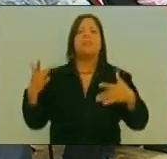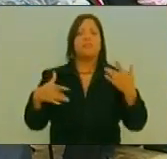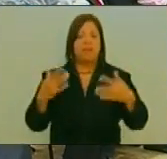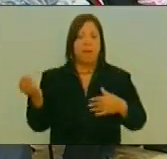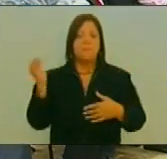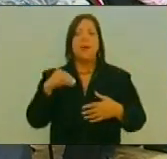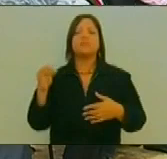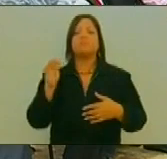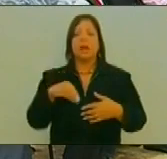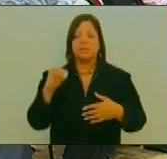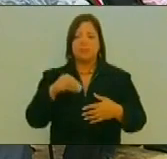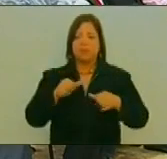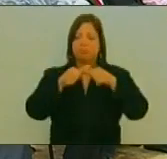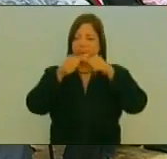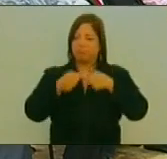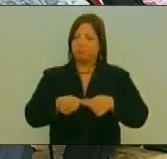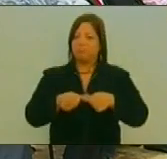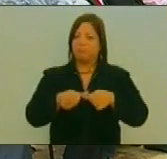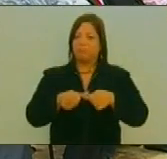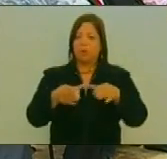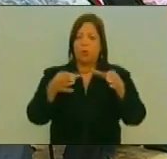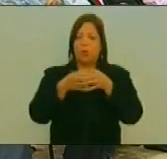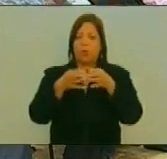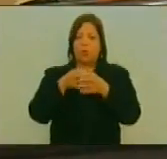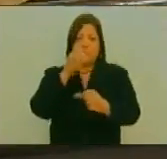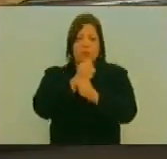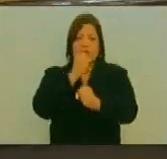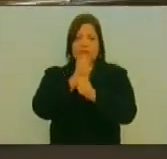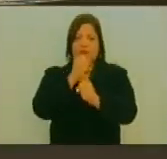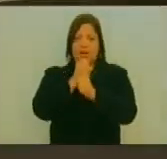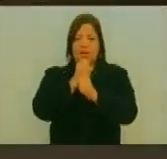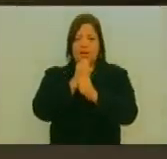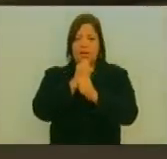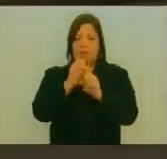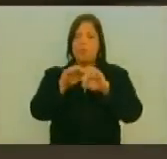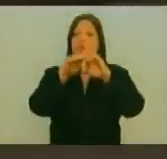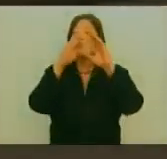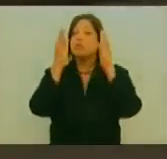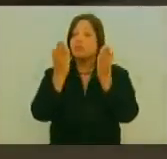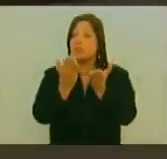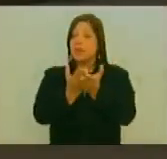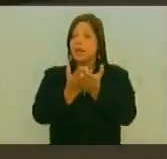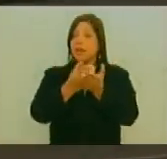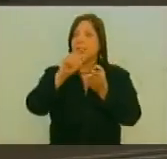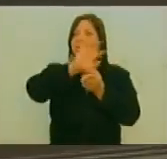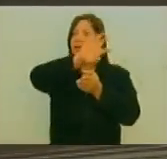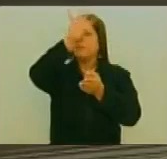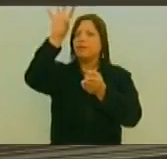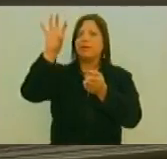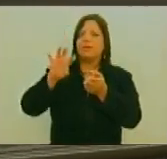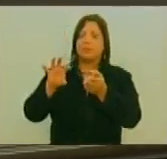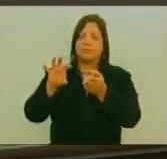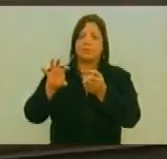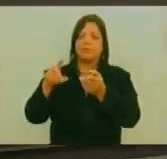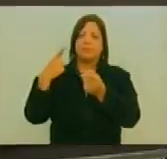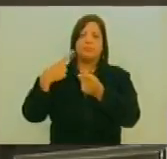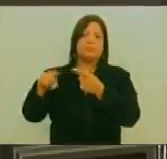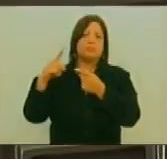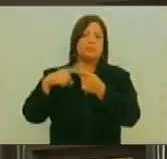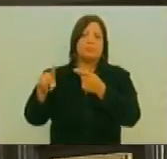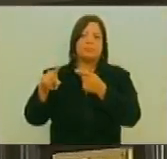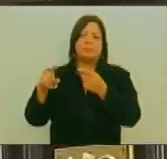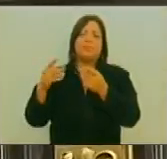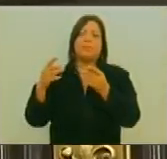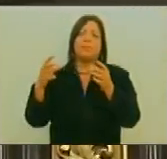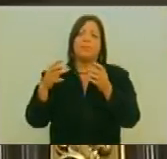Que Dejamos Establecido Un Equipo De Trabajo Mundial Con Representantes De Compañeros Y Compañeras De